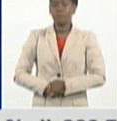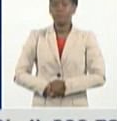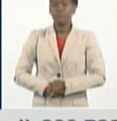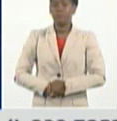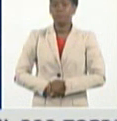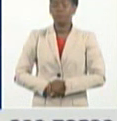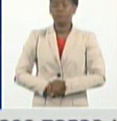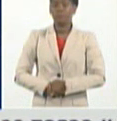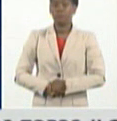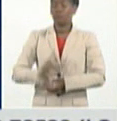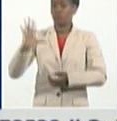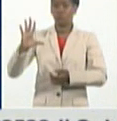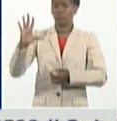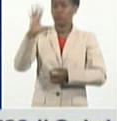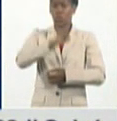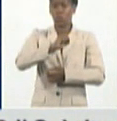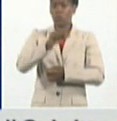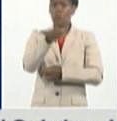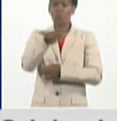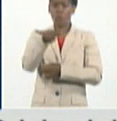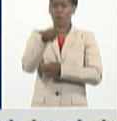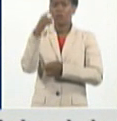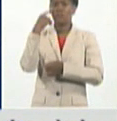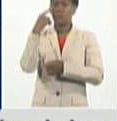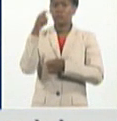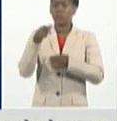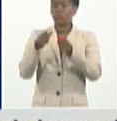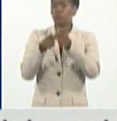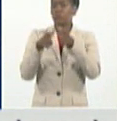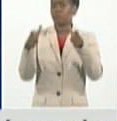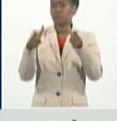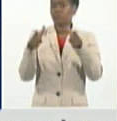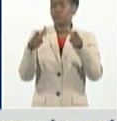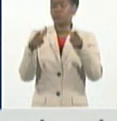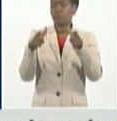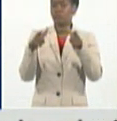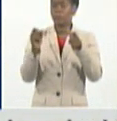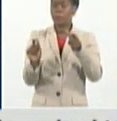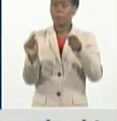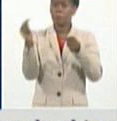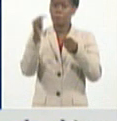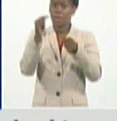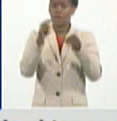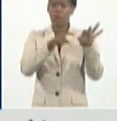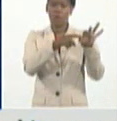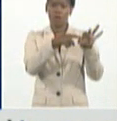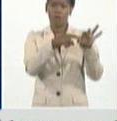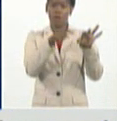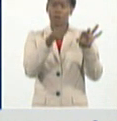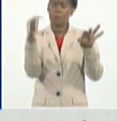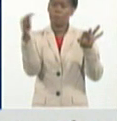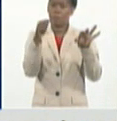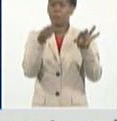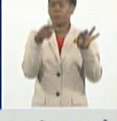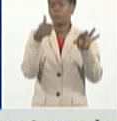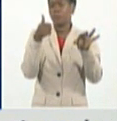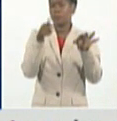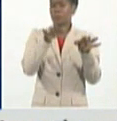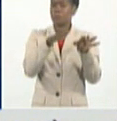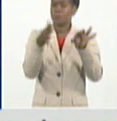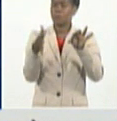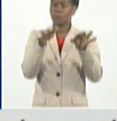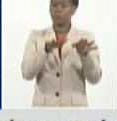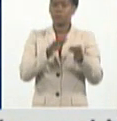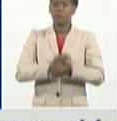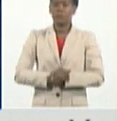podamos decir que es baja, nada más que el municipio especial Isla de la Juventud. El resto, todas son